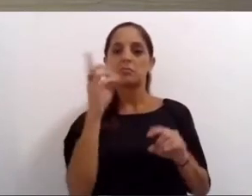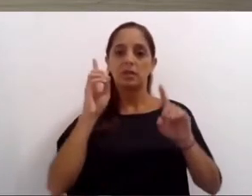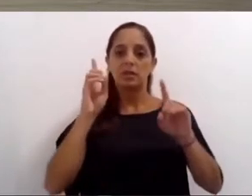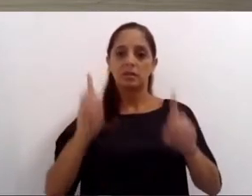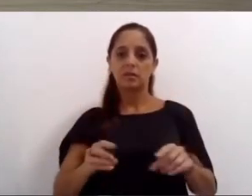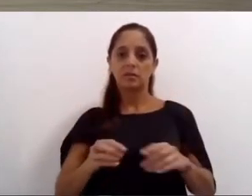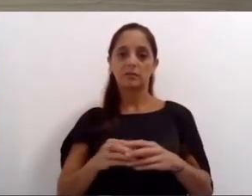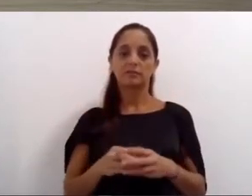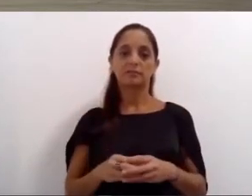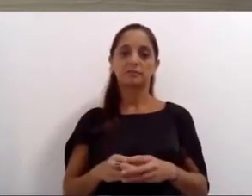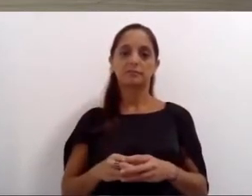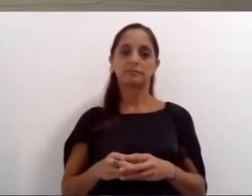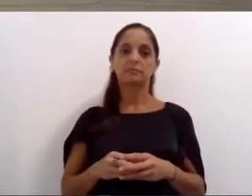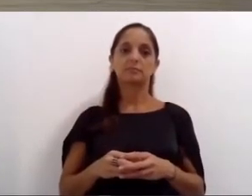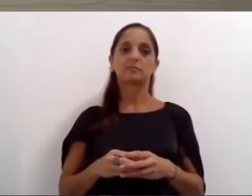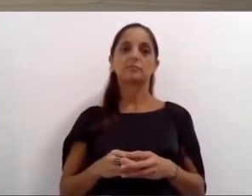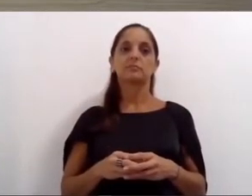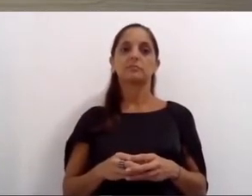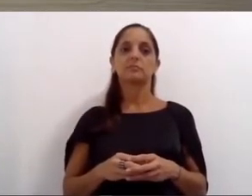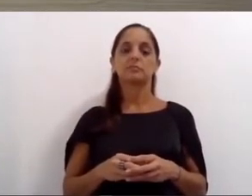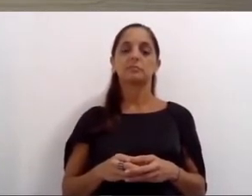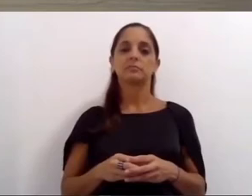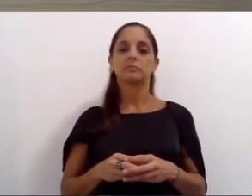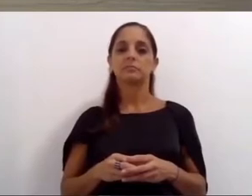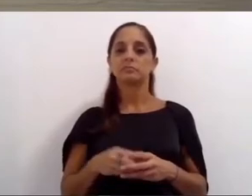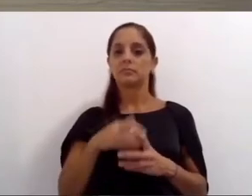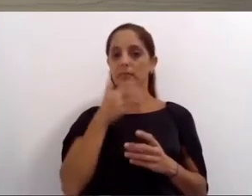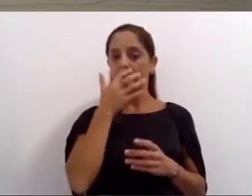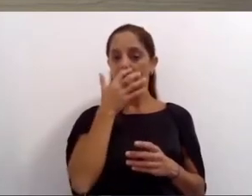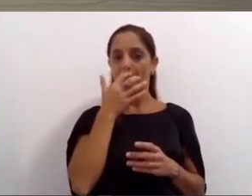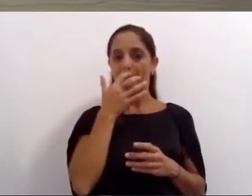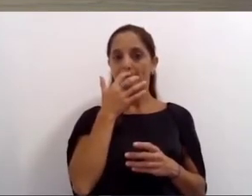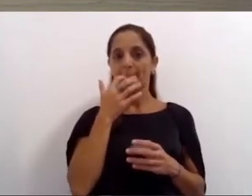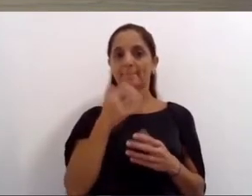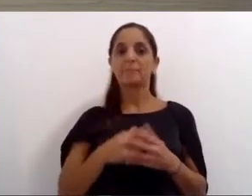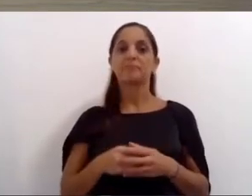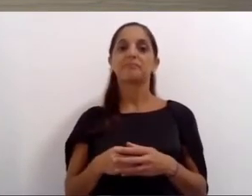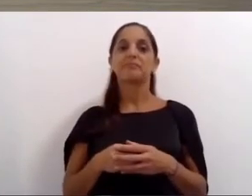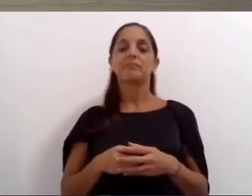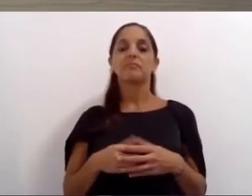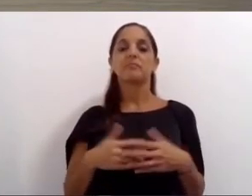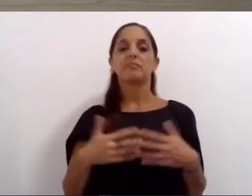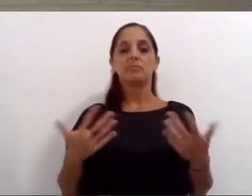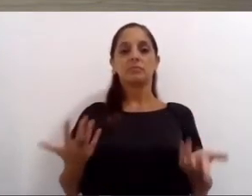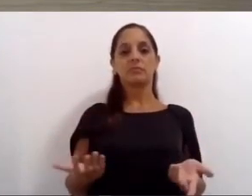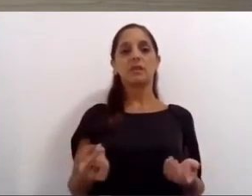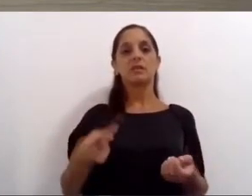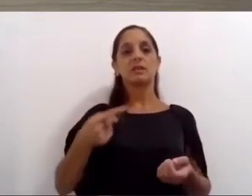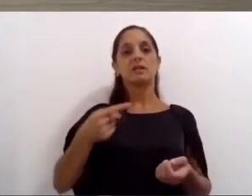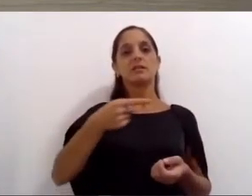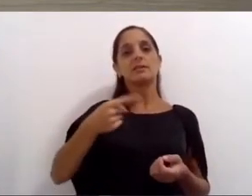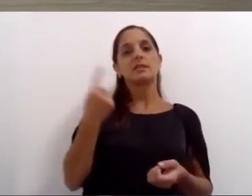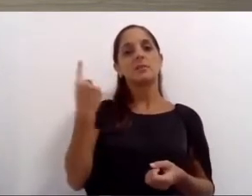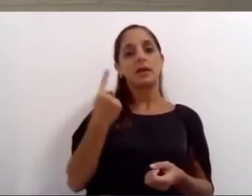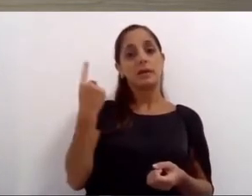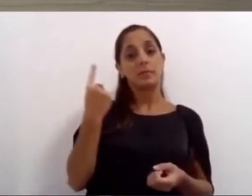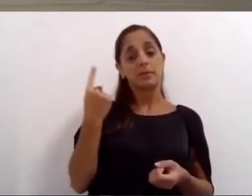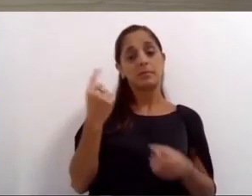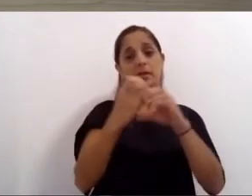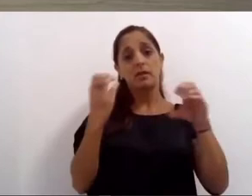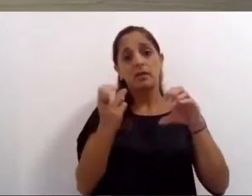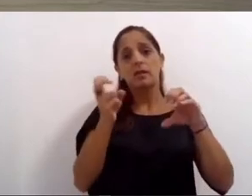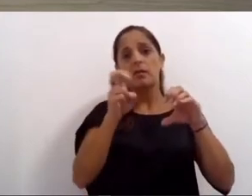21 líneas beneficiando al 74% de los pasajeros si bien en la primera semana el número de coches llenos